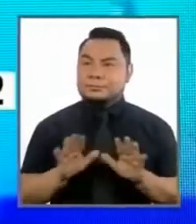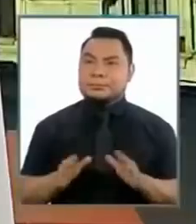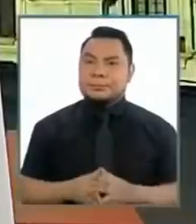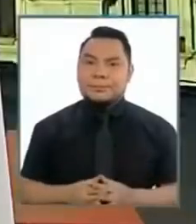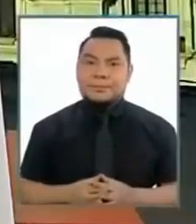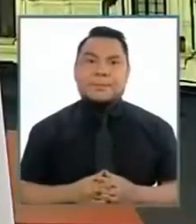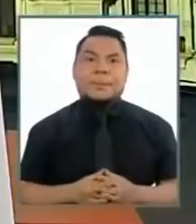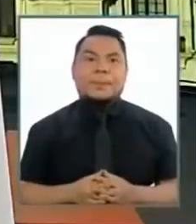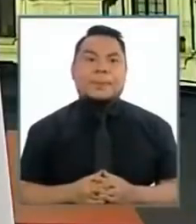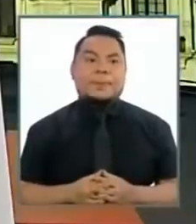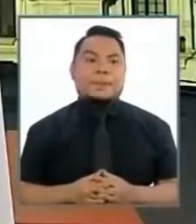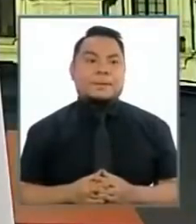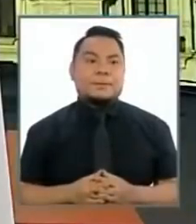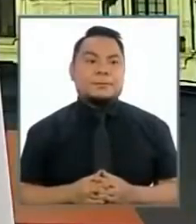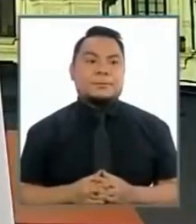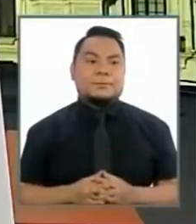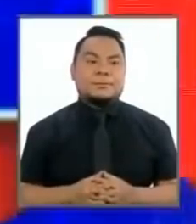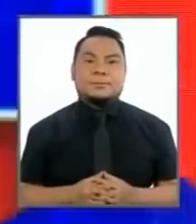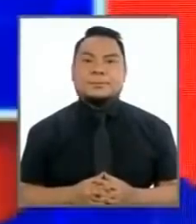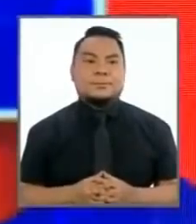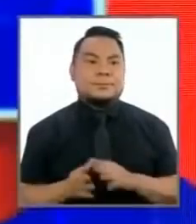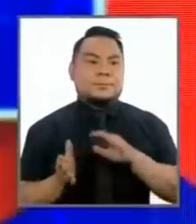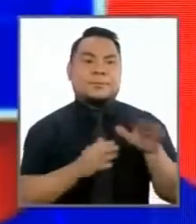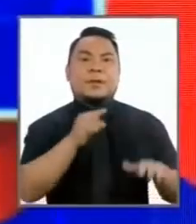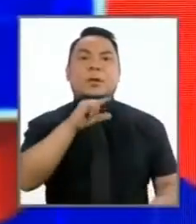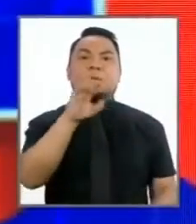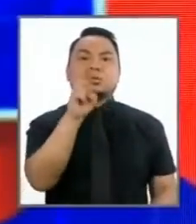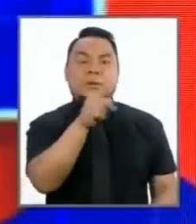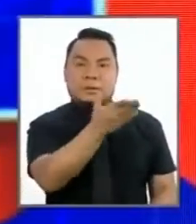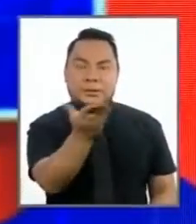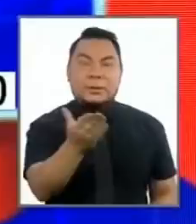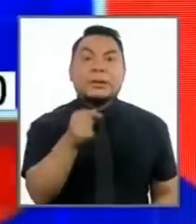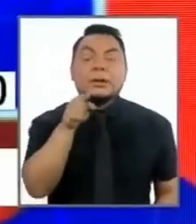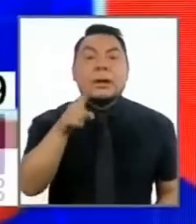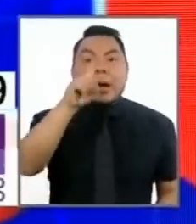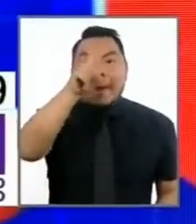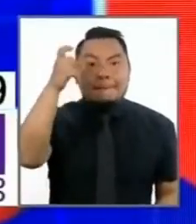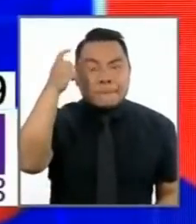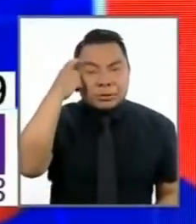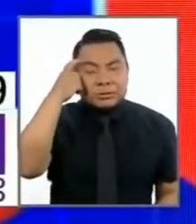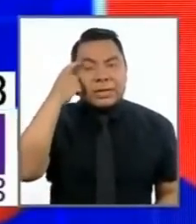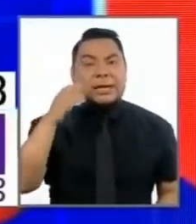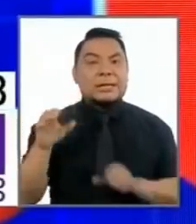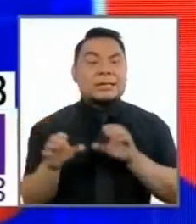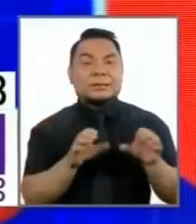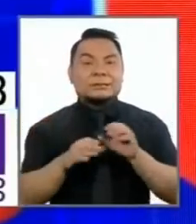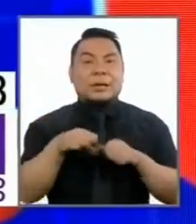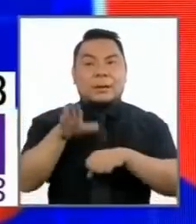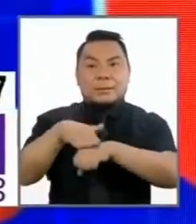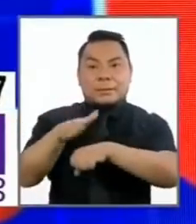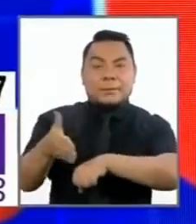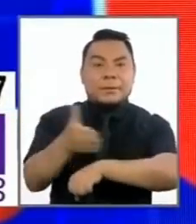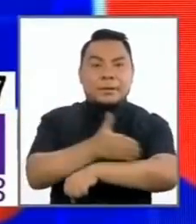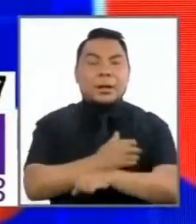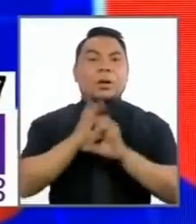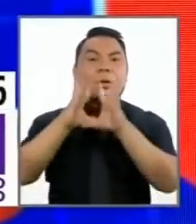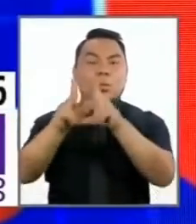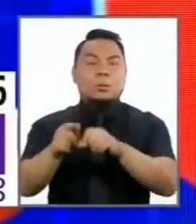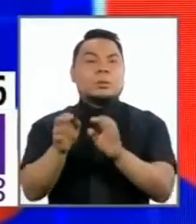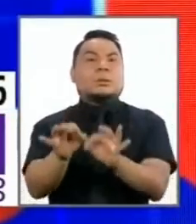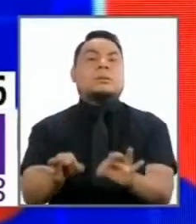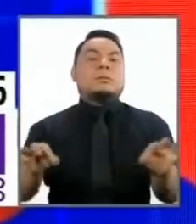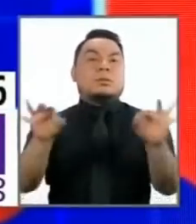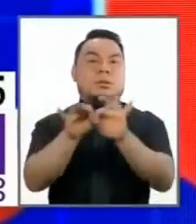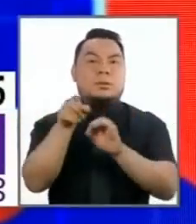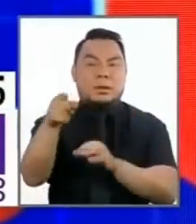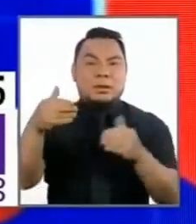pasamos al candidato Julio Guzman gracias como les había comentado las políticas de reacción y de prevención para la delincuencia son muy